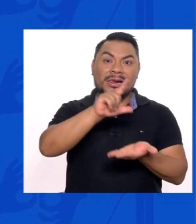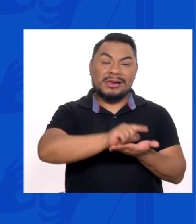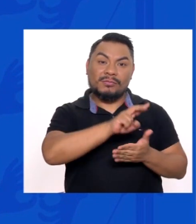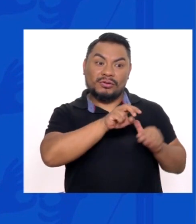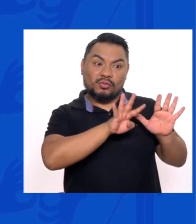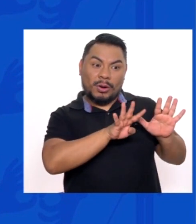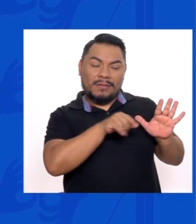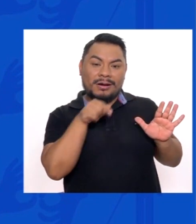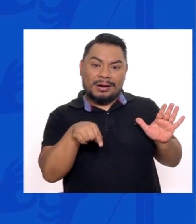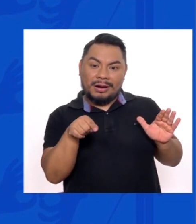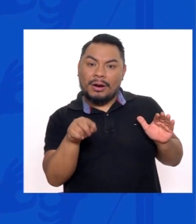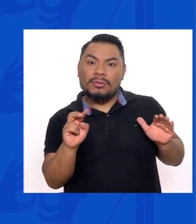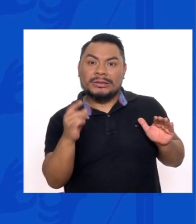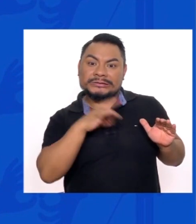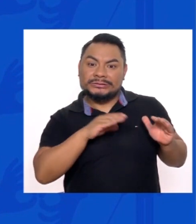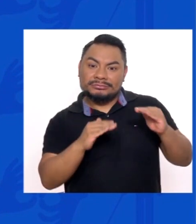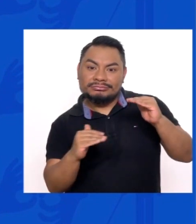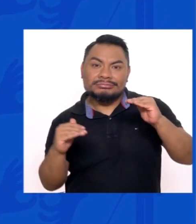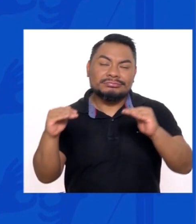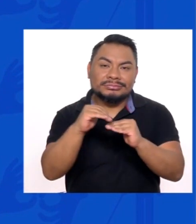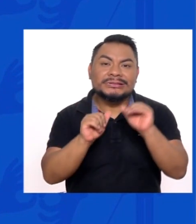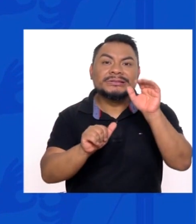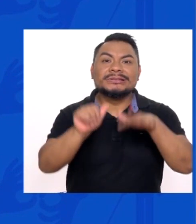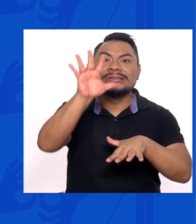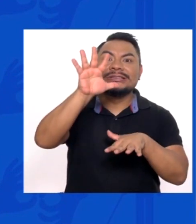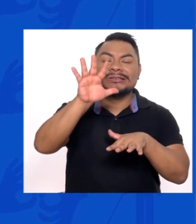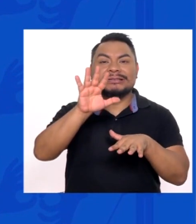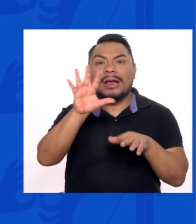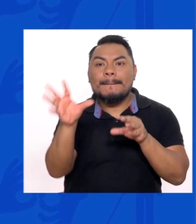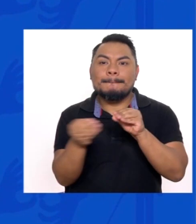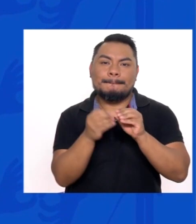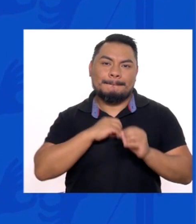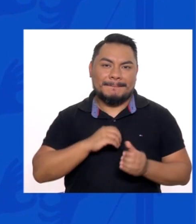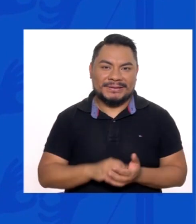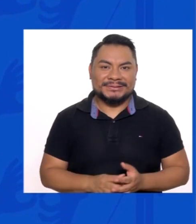2019 En el que sumaron 15 preseas